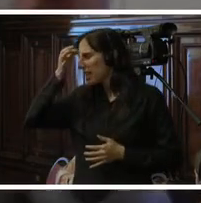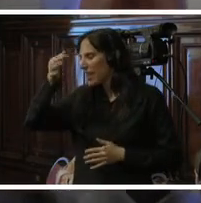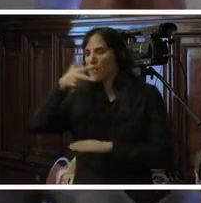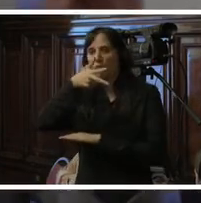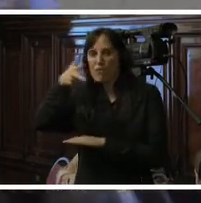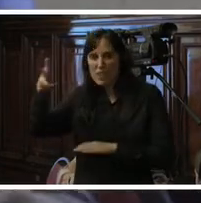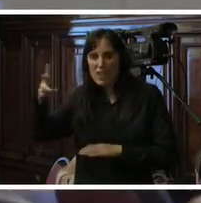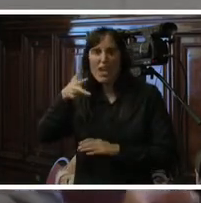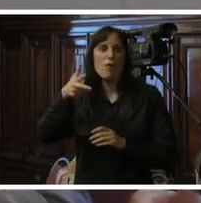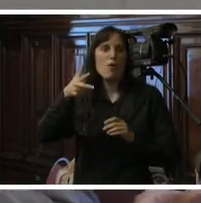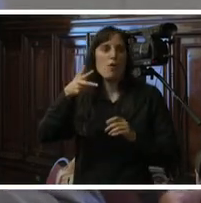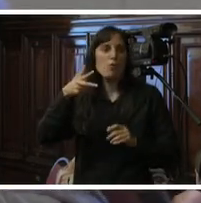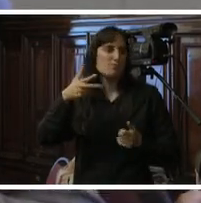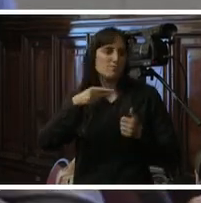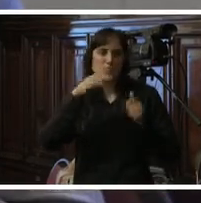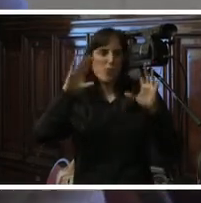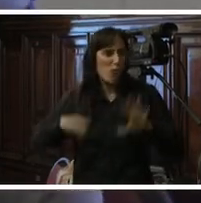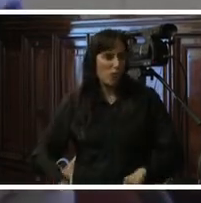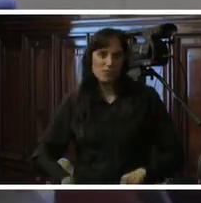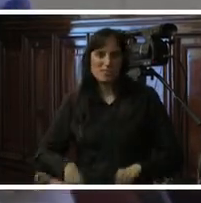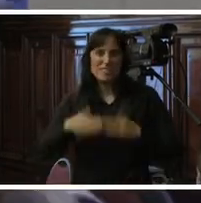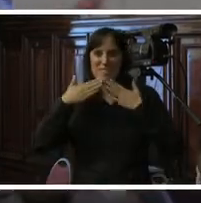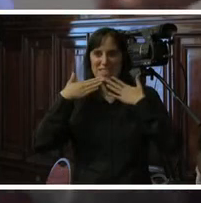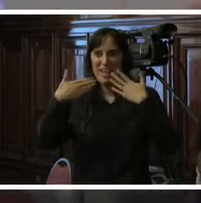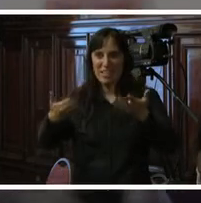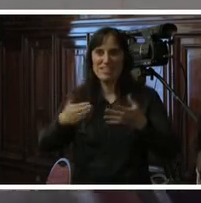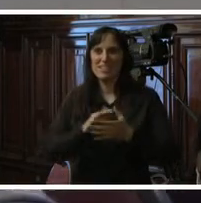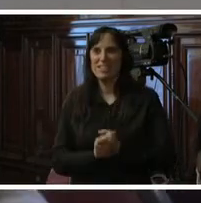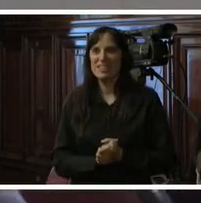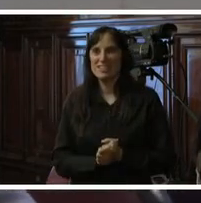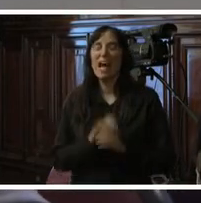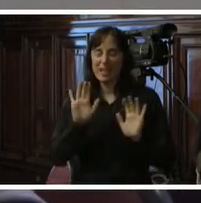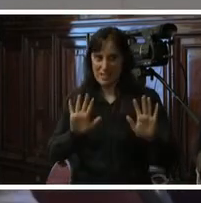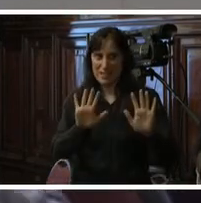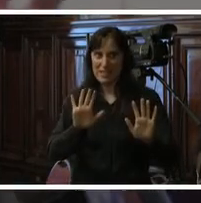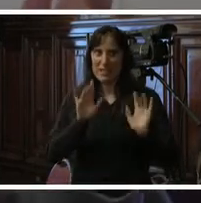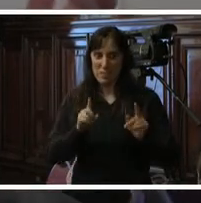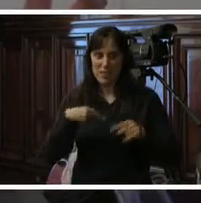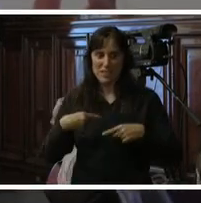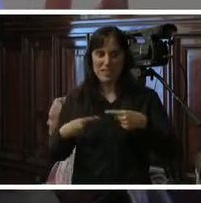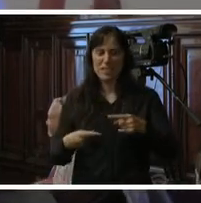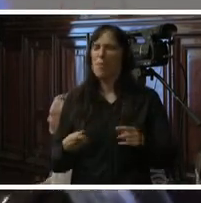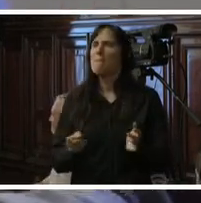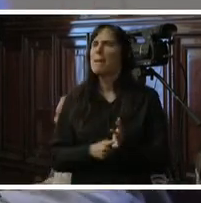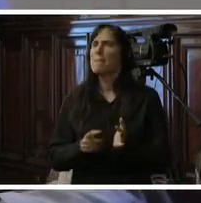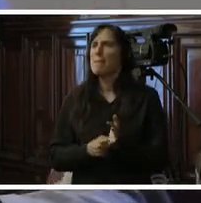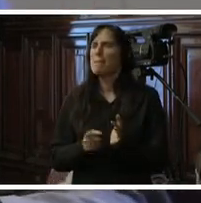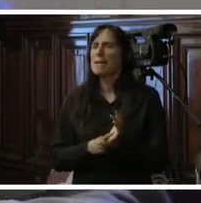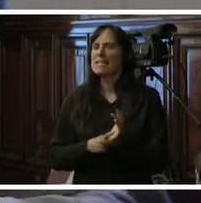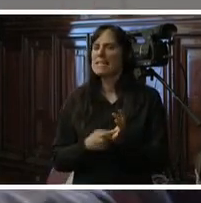y de sonido gracias a todos ah y sigo bueno ¿qué más? ¿qué más?